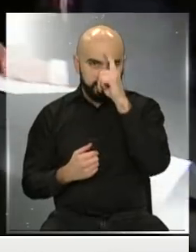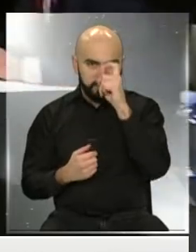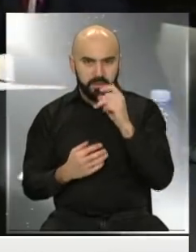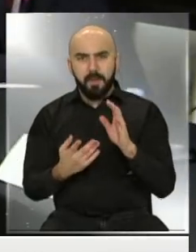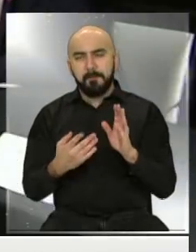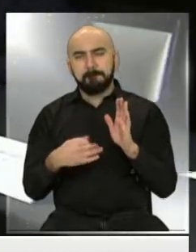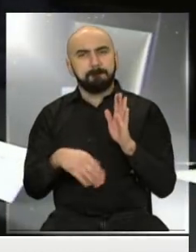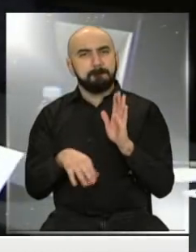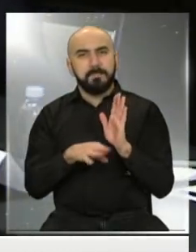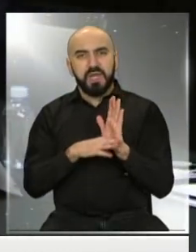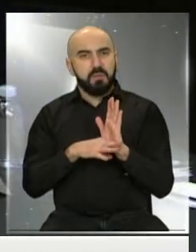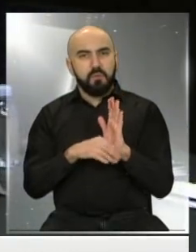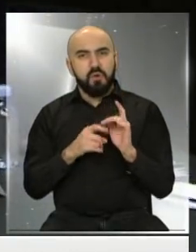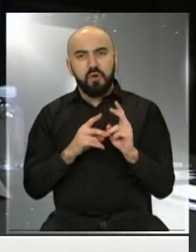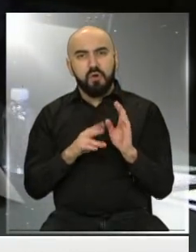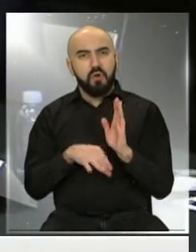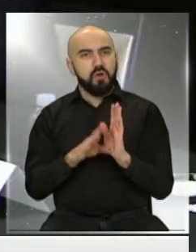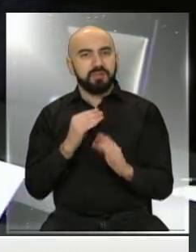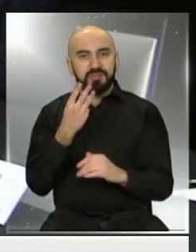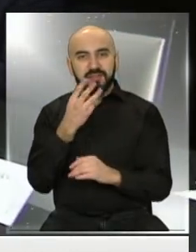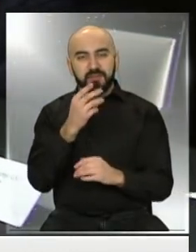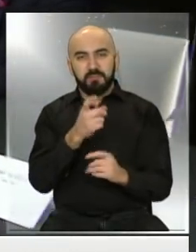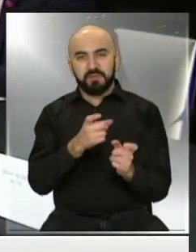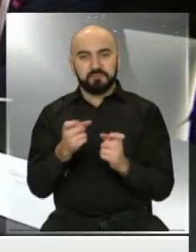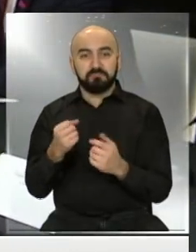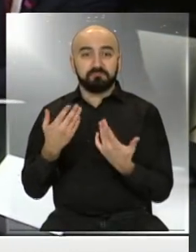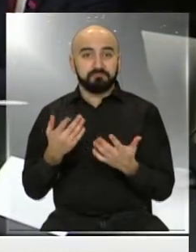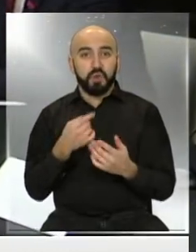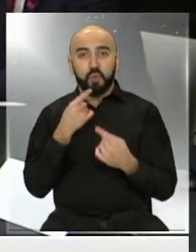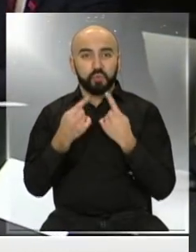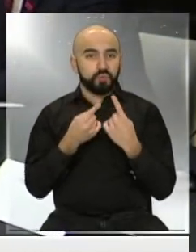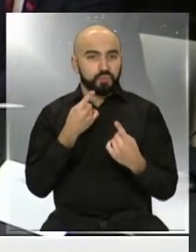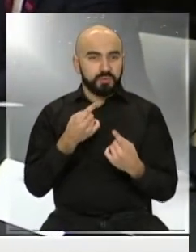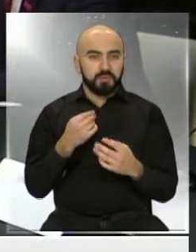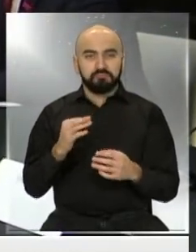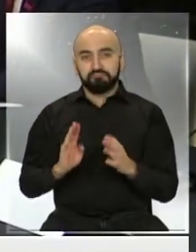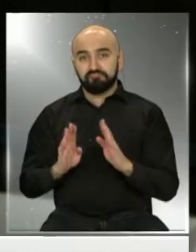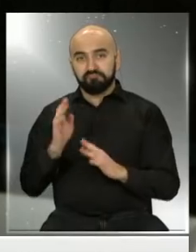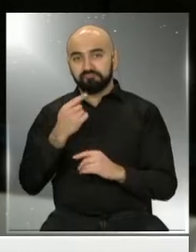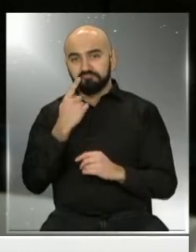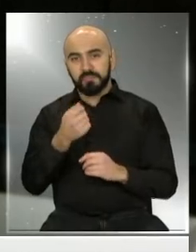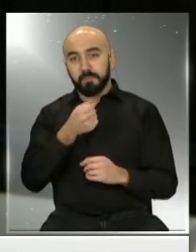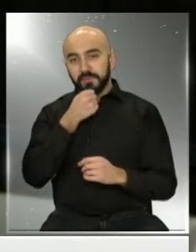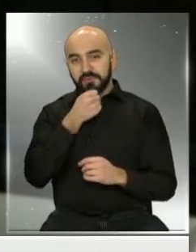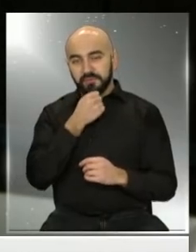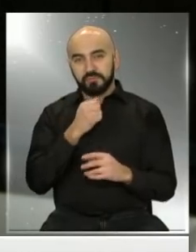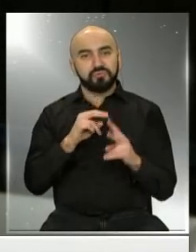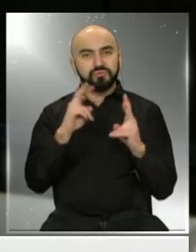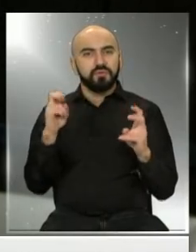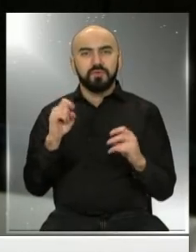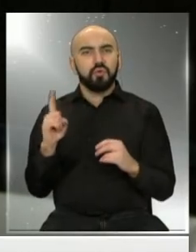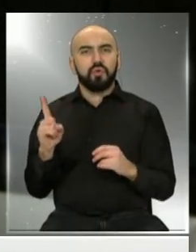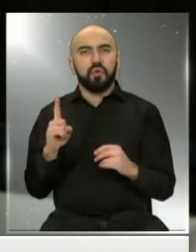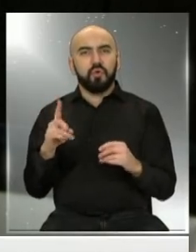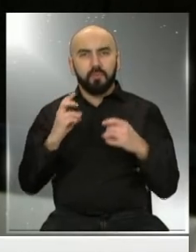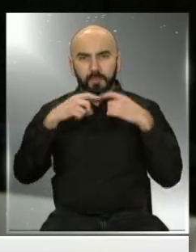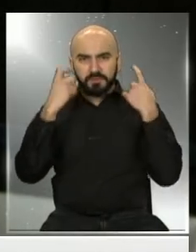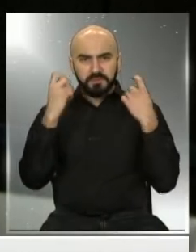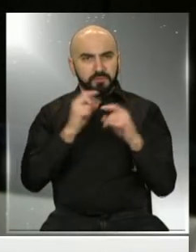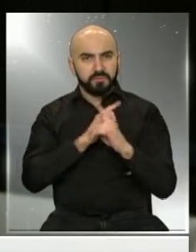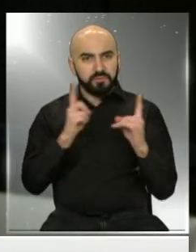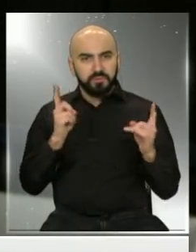tres pacientes, en fin. Consultado por los periodistas al finalizar su visita a la clínica sobre su decisión de no usar la mascarilla,